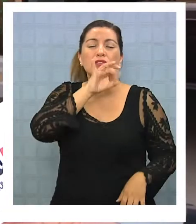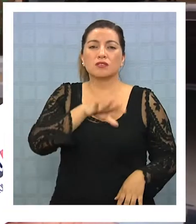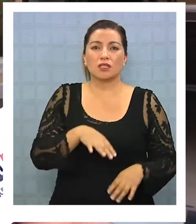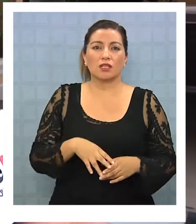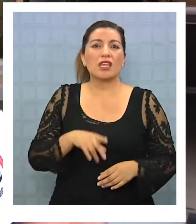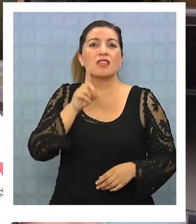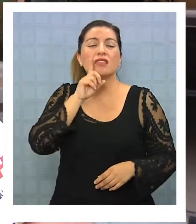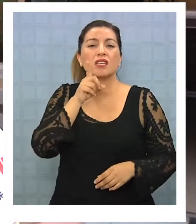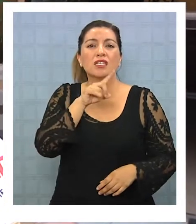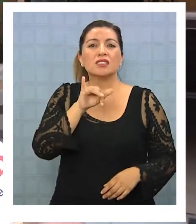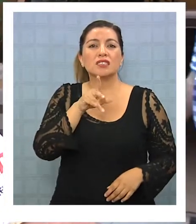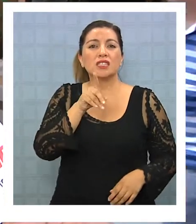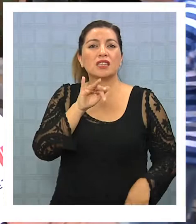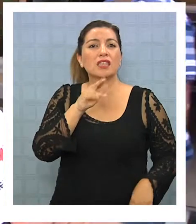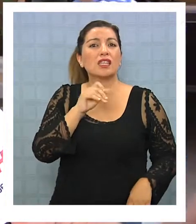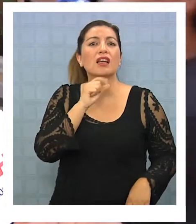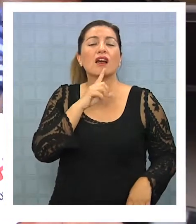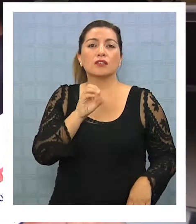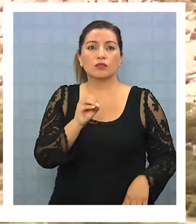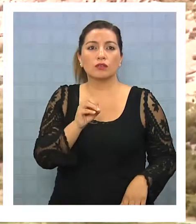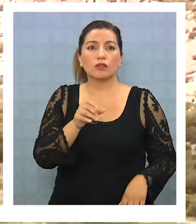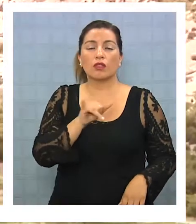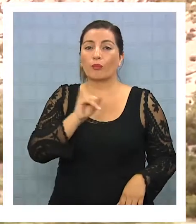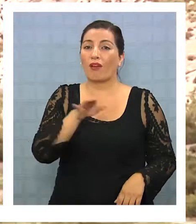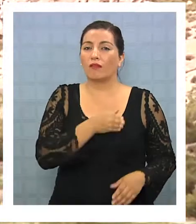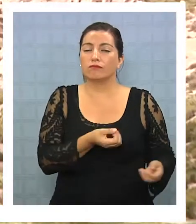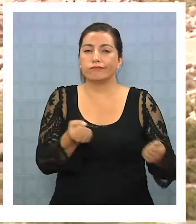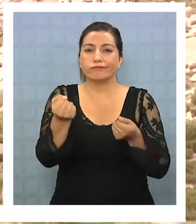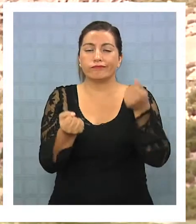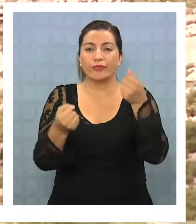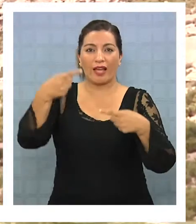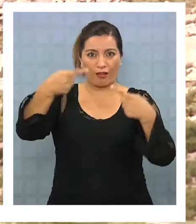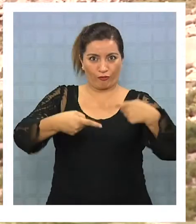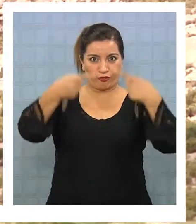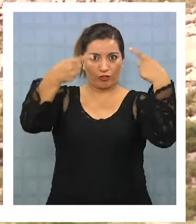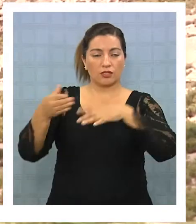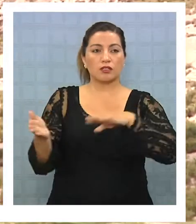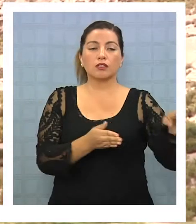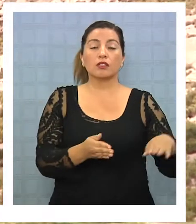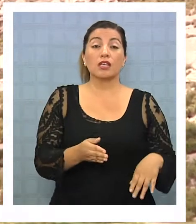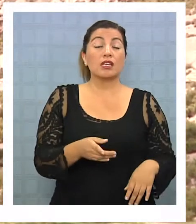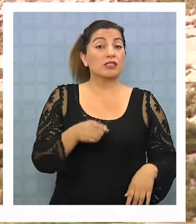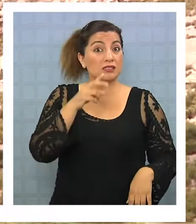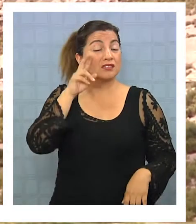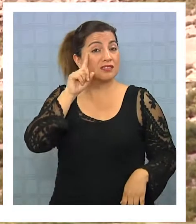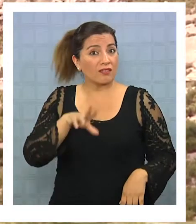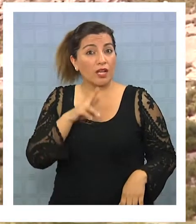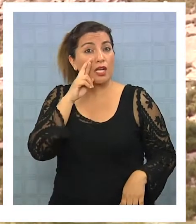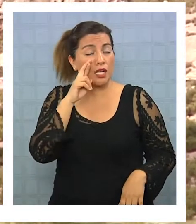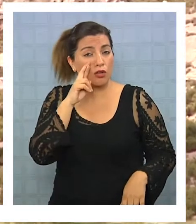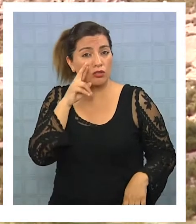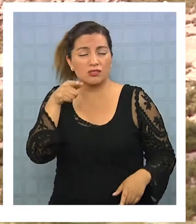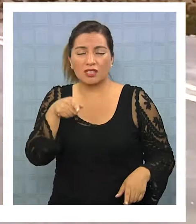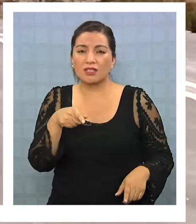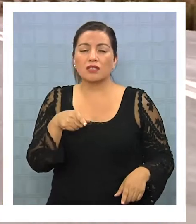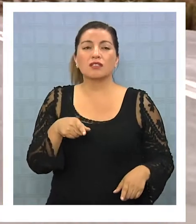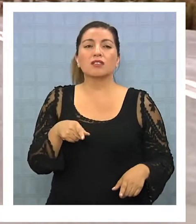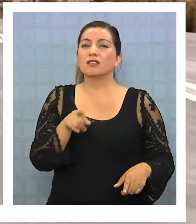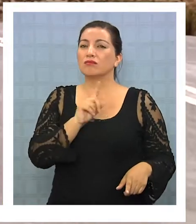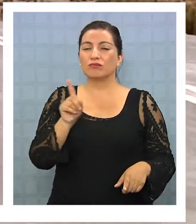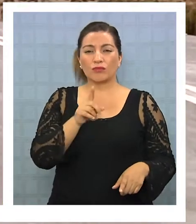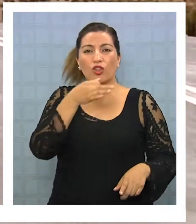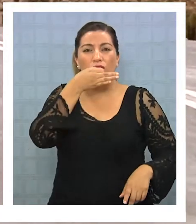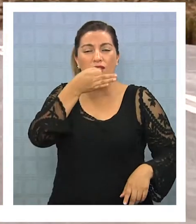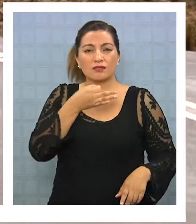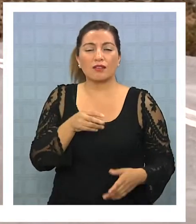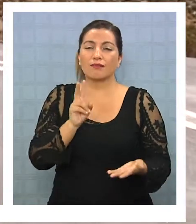tienen un sindicato que ellos los transportan a la frontera. Desconocer que el contrabando entre nuestra región y Bolivia existe es no hacerse cargo de